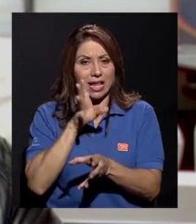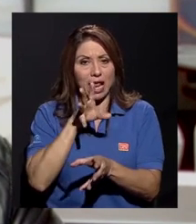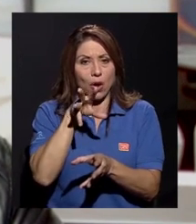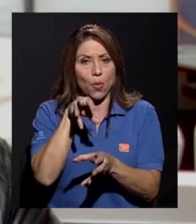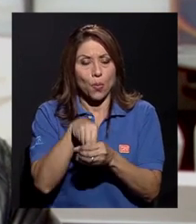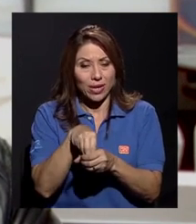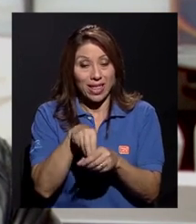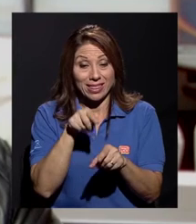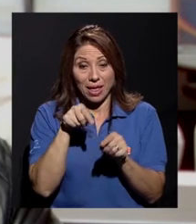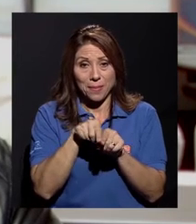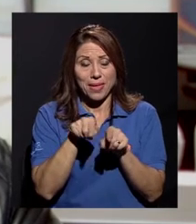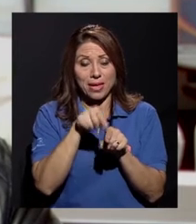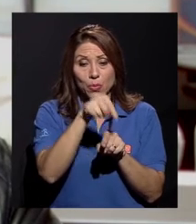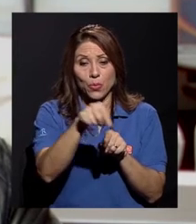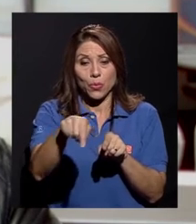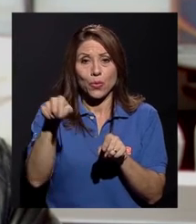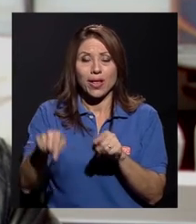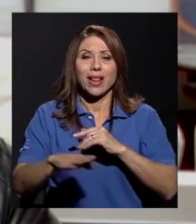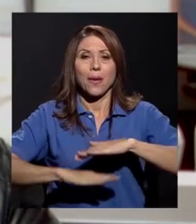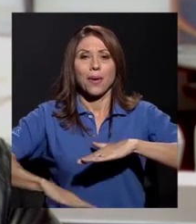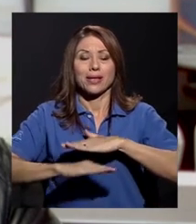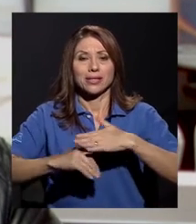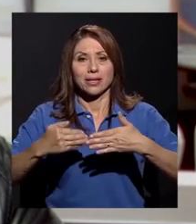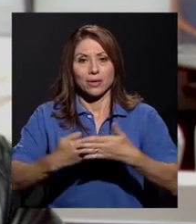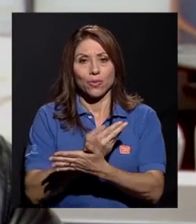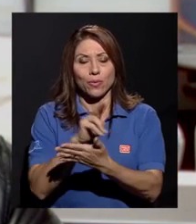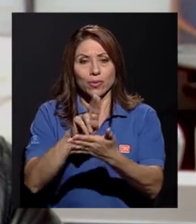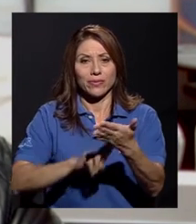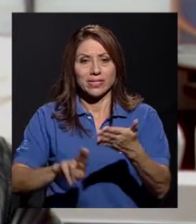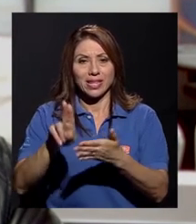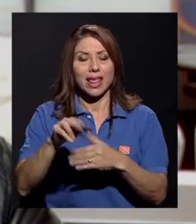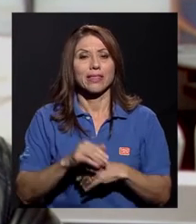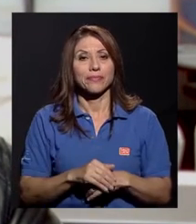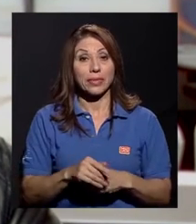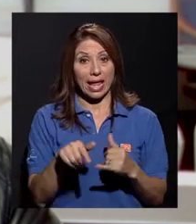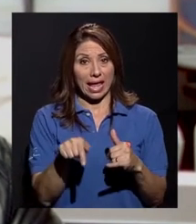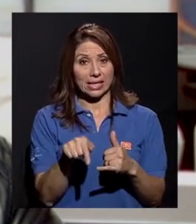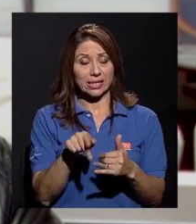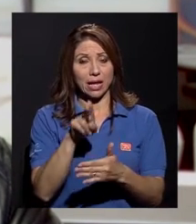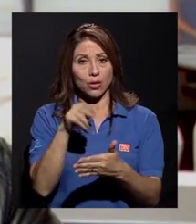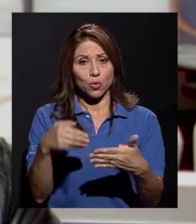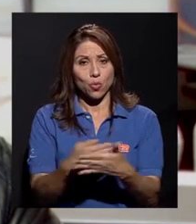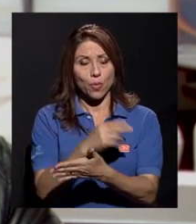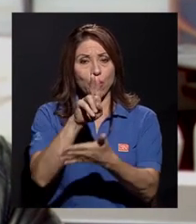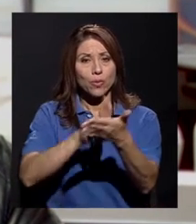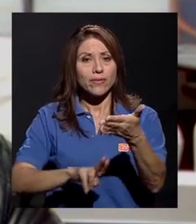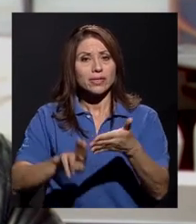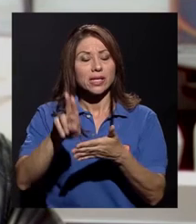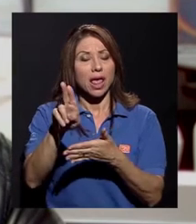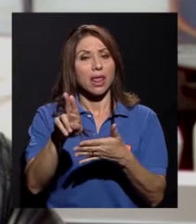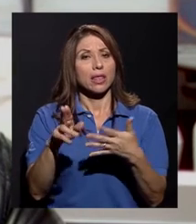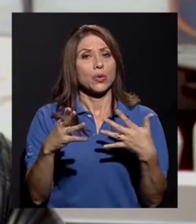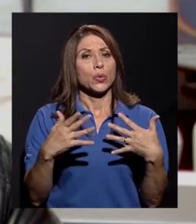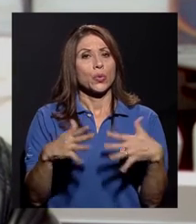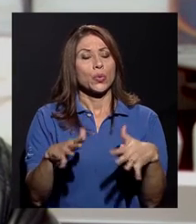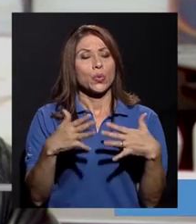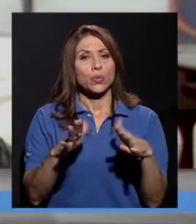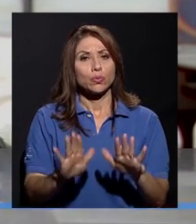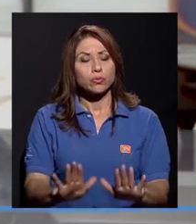la base de la nueva universidad. Esta nueva universidad ha tenido un impacto